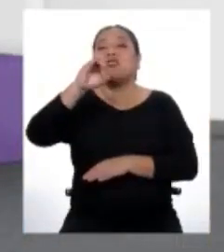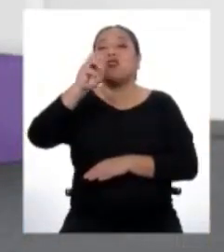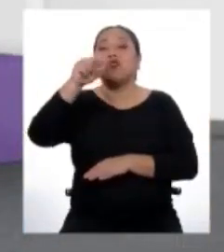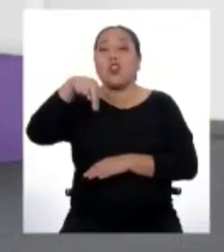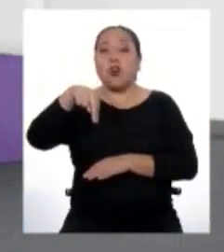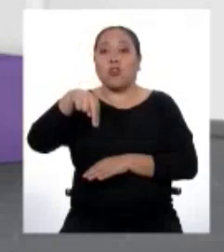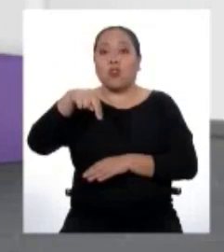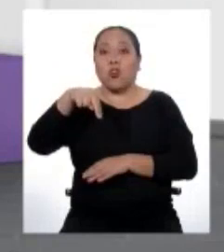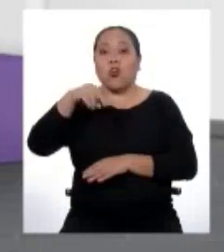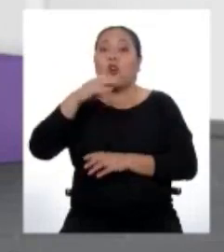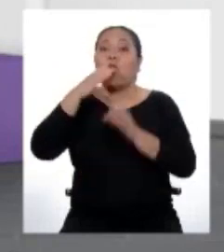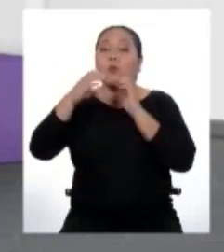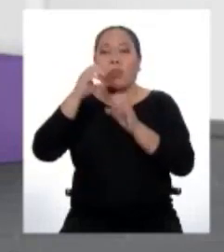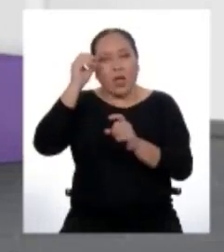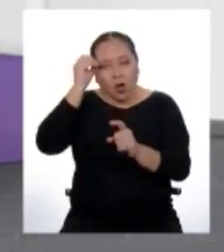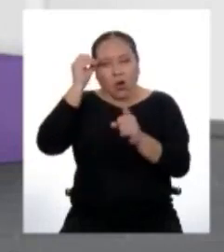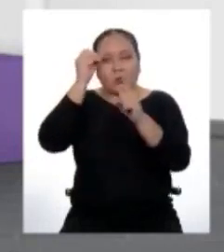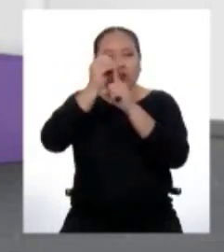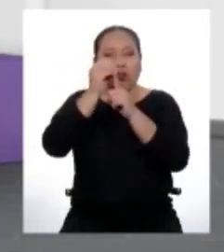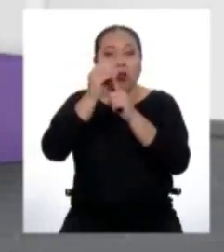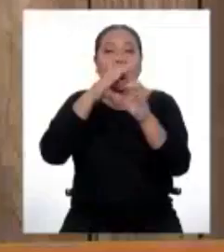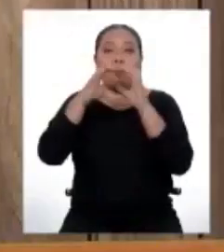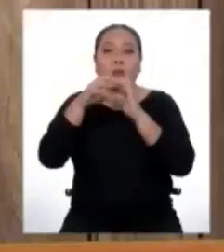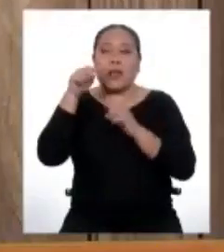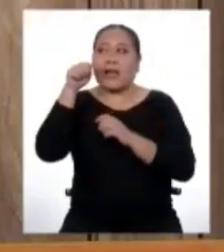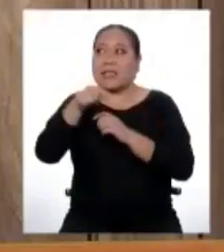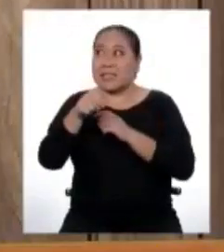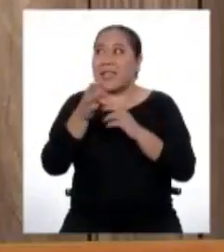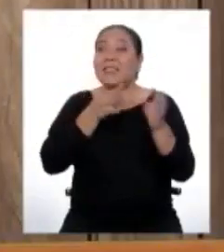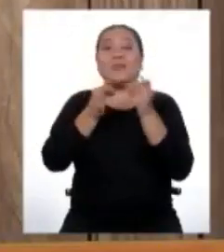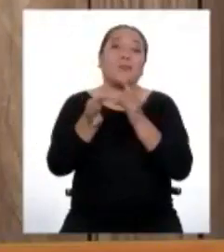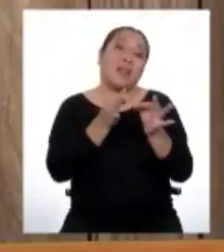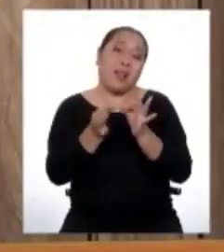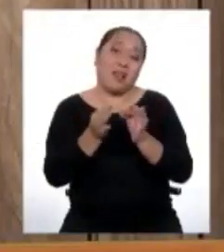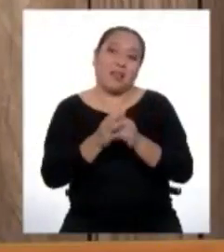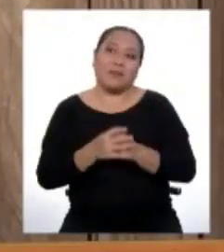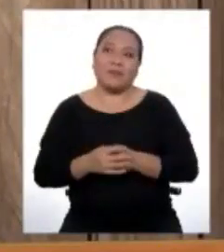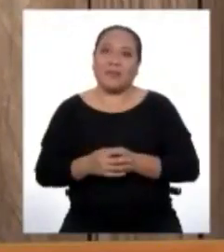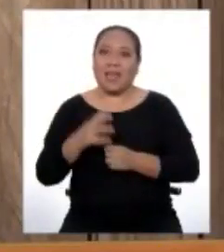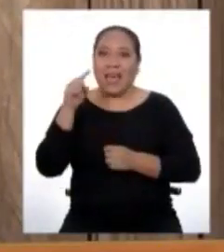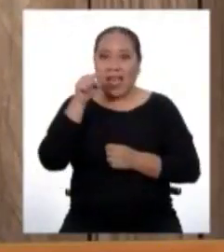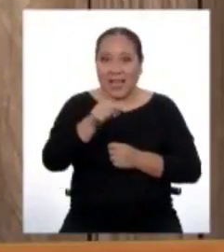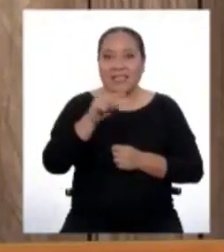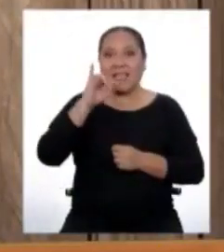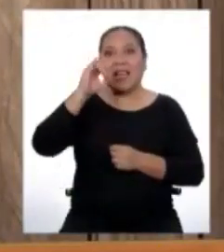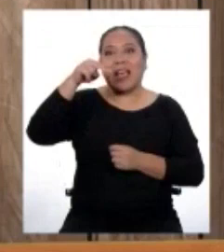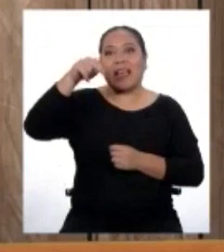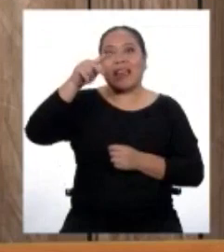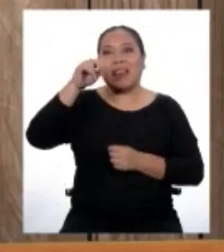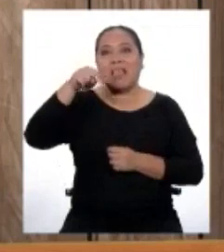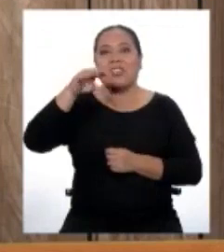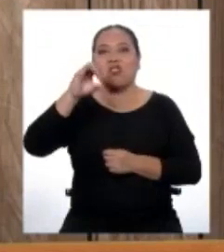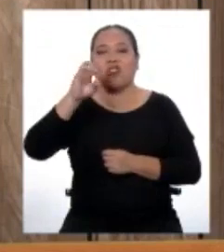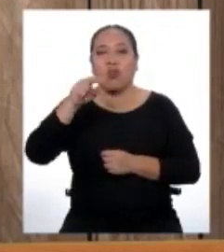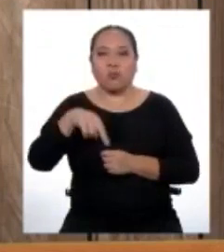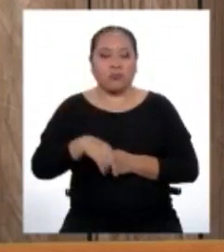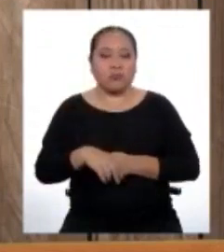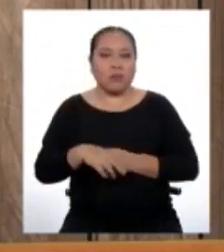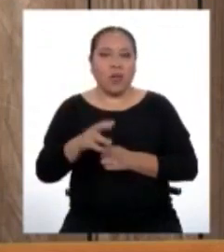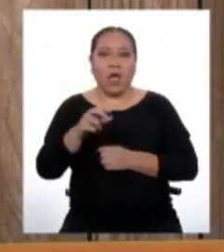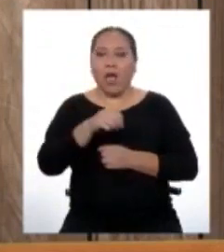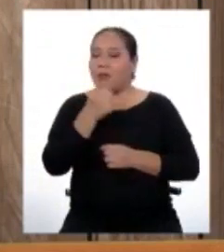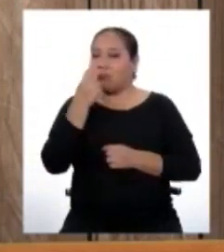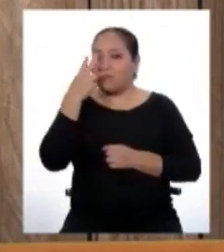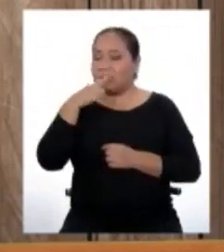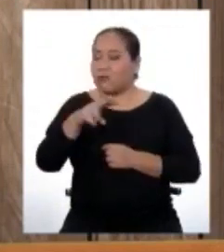Ya la tenemos. La intención del texto es explicar. Exacto. Esa era la intención. Ahora veamos